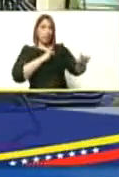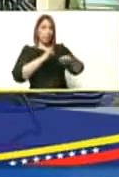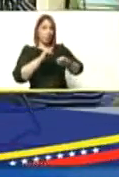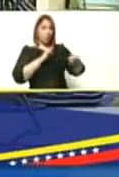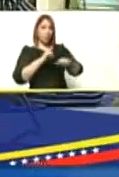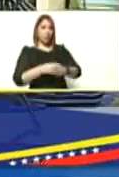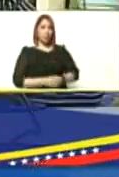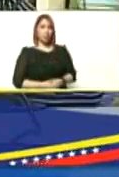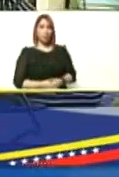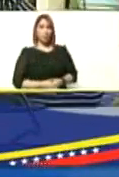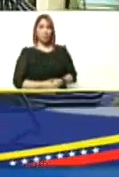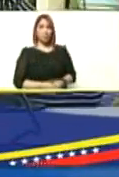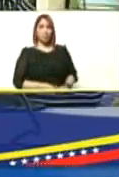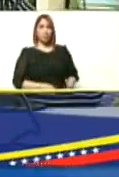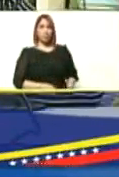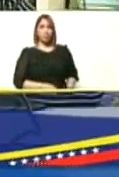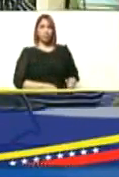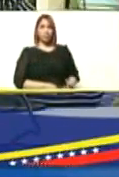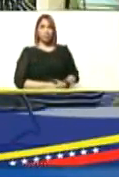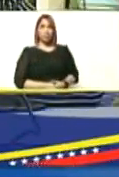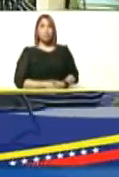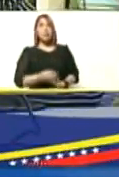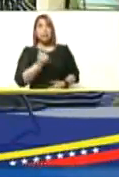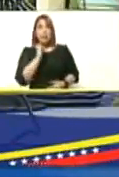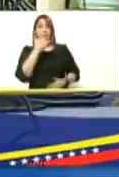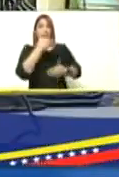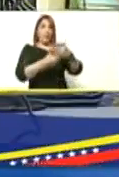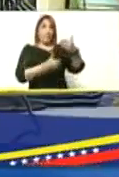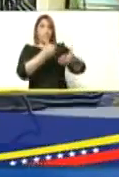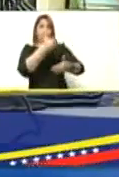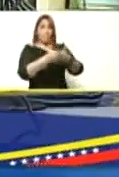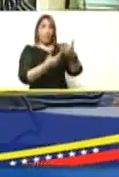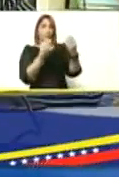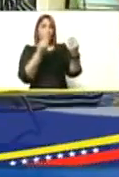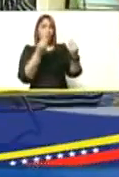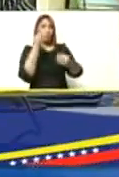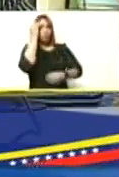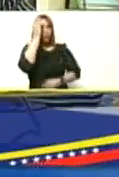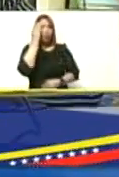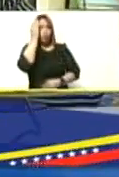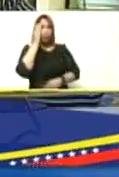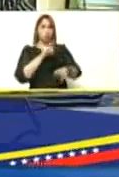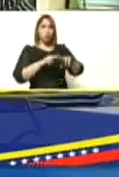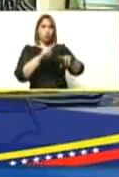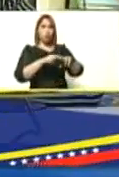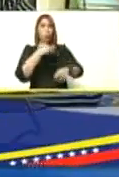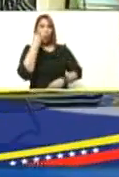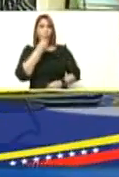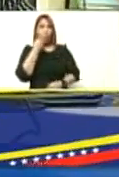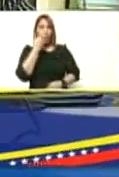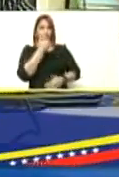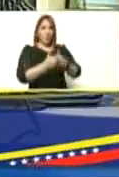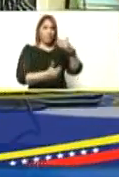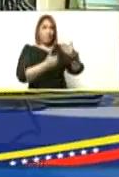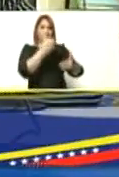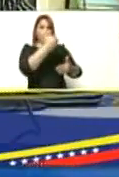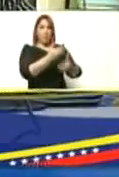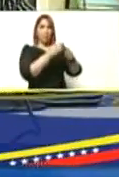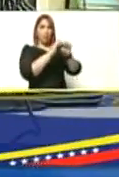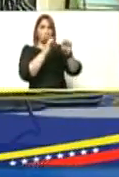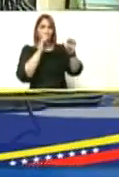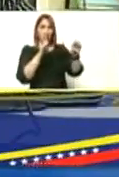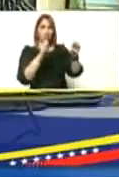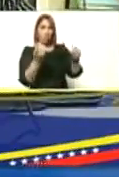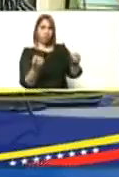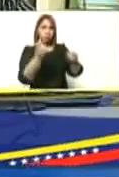déjenme decirle presidente que hay un gran avance y mucha conciencia en los jóvenes que en este proceso educativo se